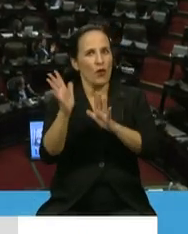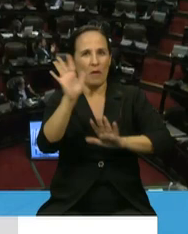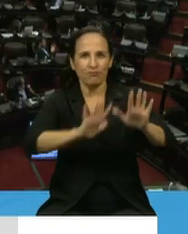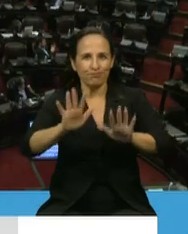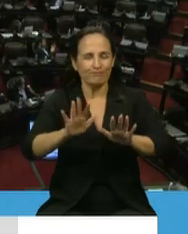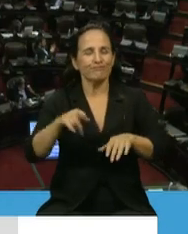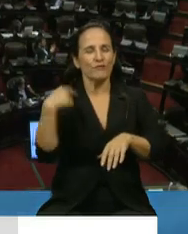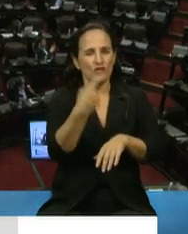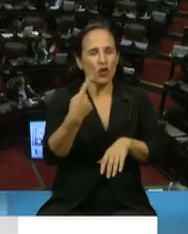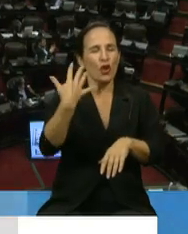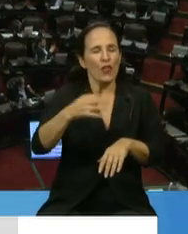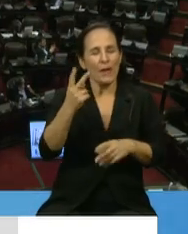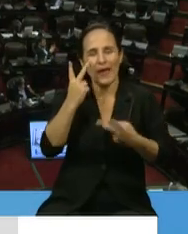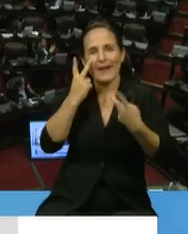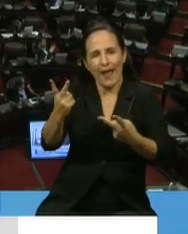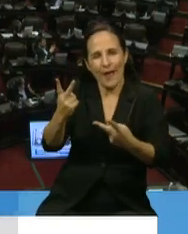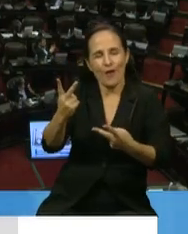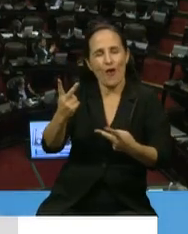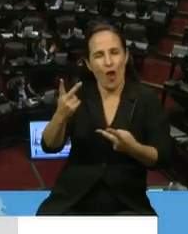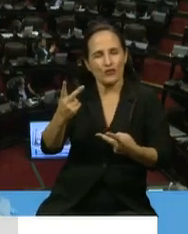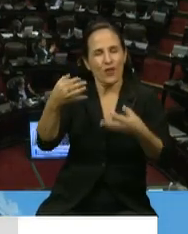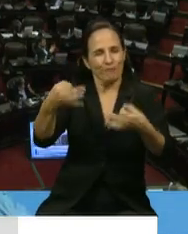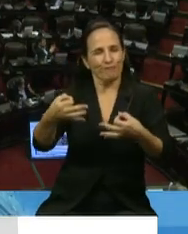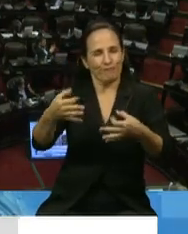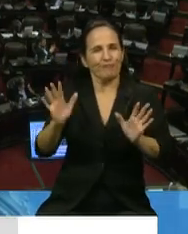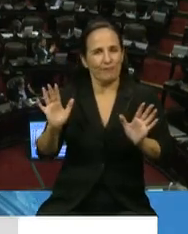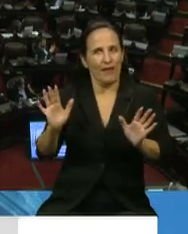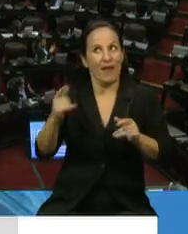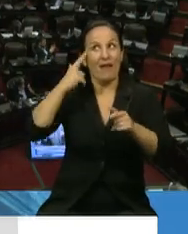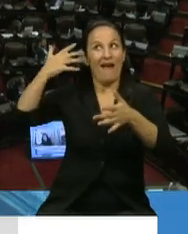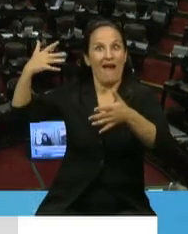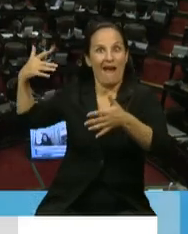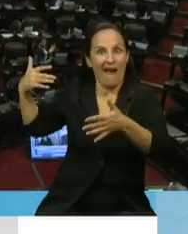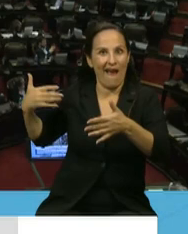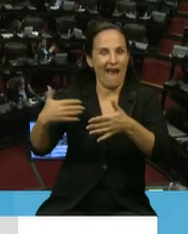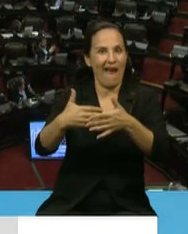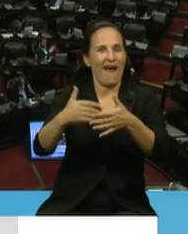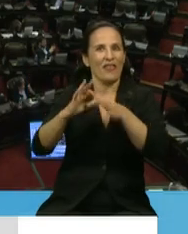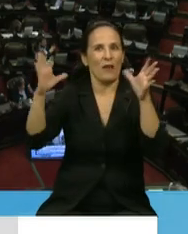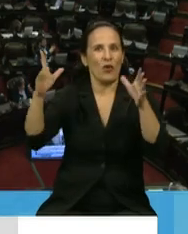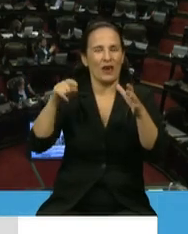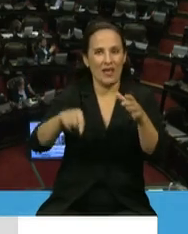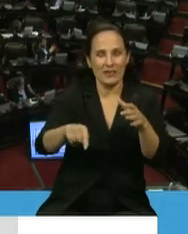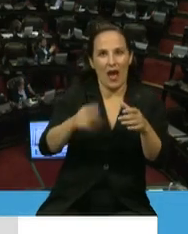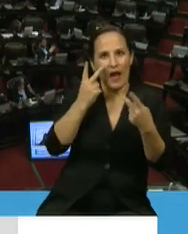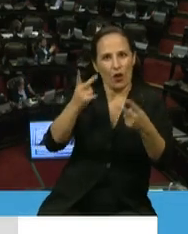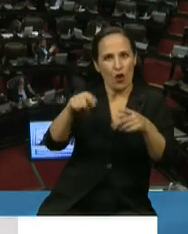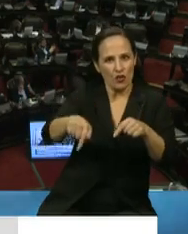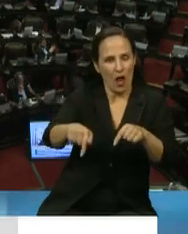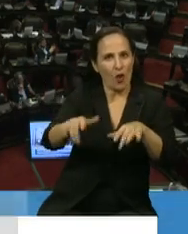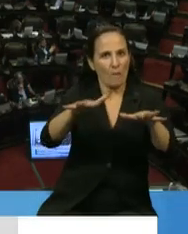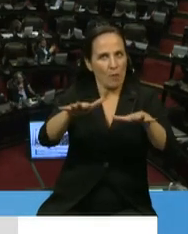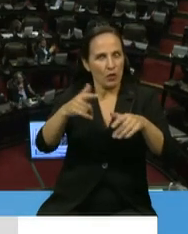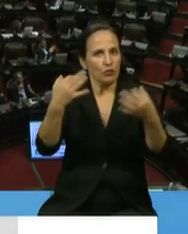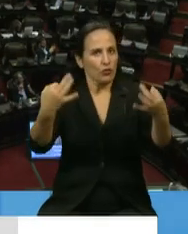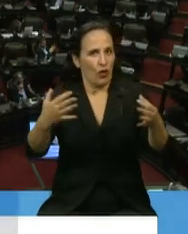reconocer y haber reconocido en mucha parte de la historia de la democracia de la Argentina. Voy a